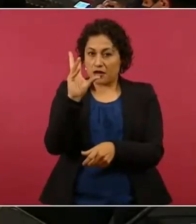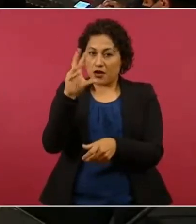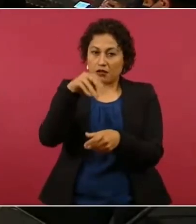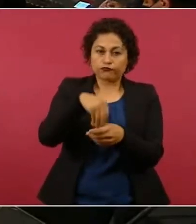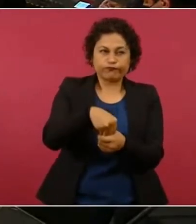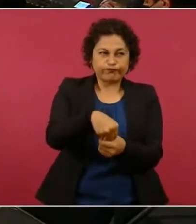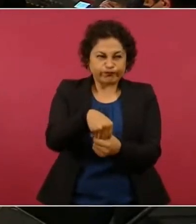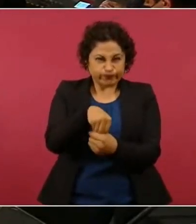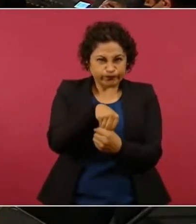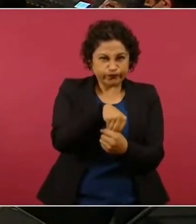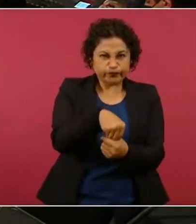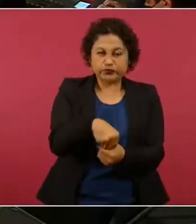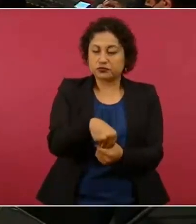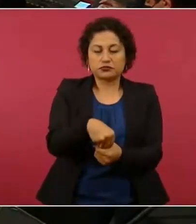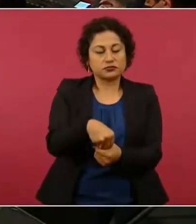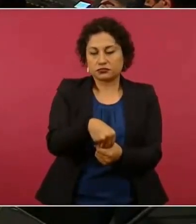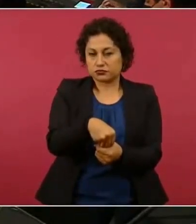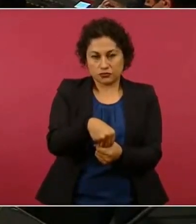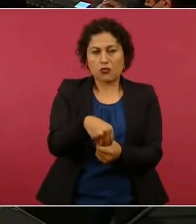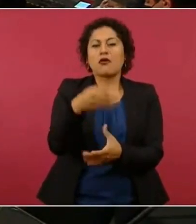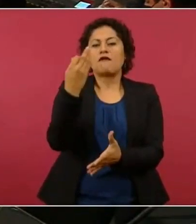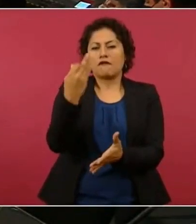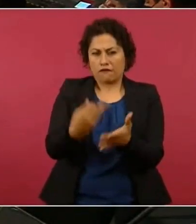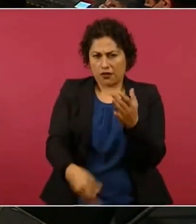construir un nuevo aeropuerto.